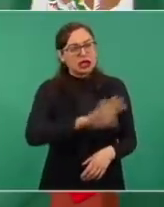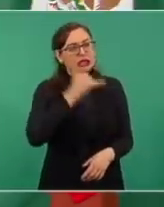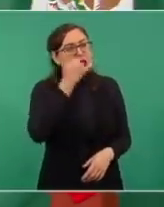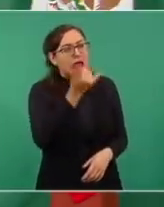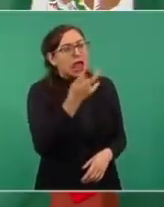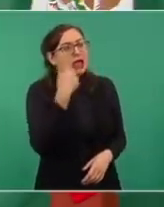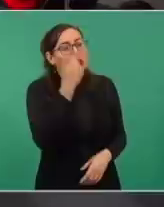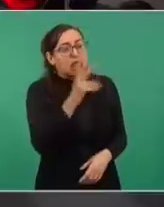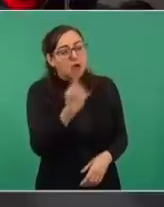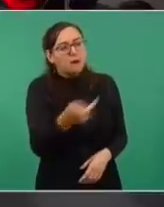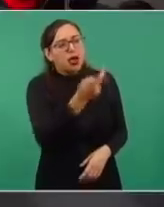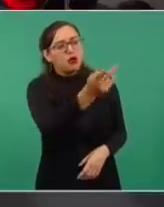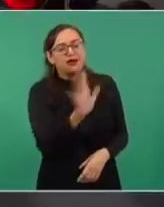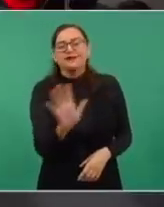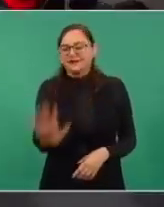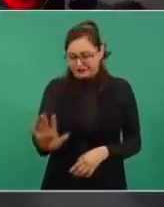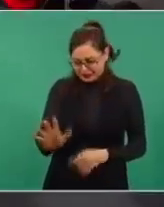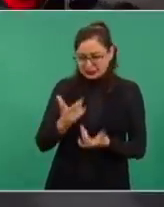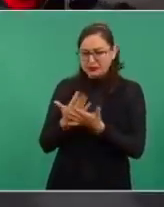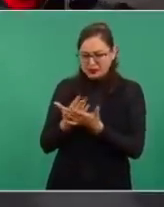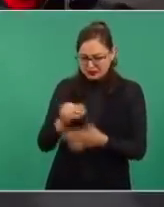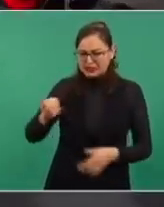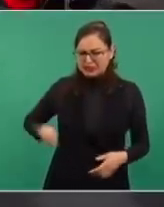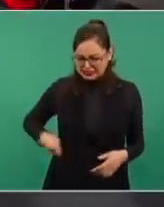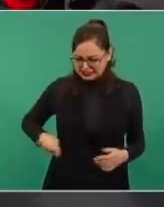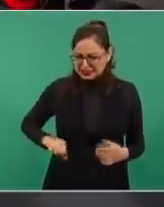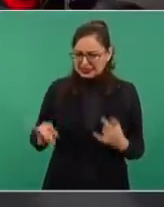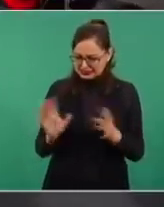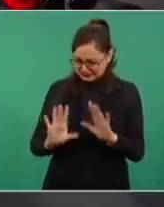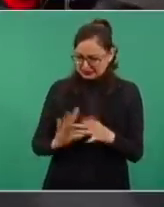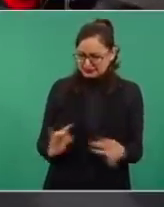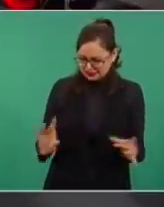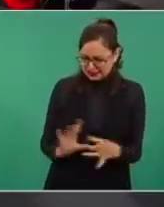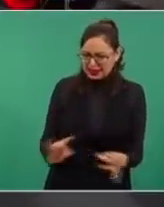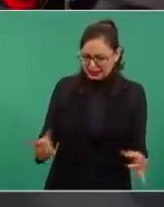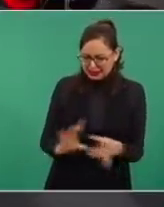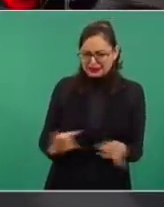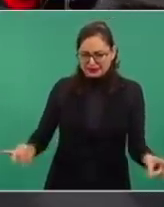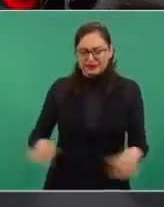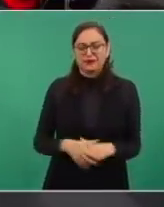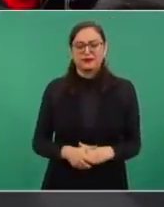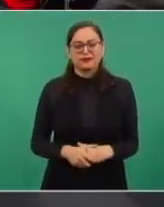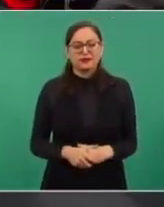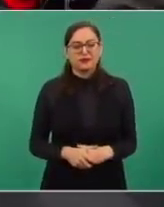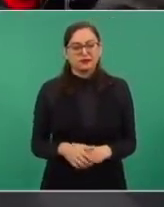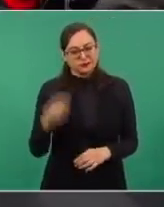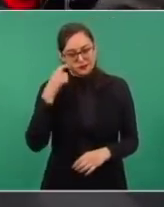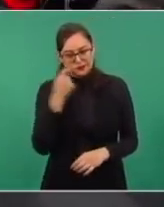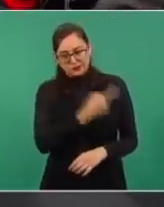es que es interesantísimo esto, es de él,